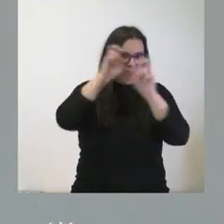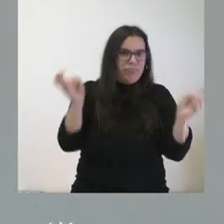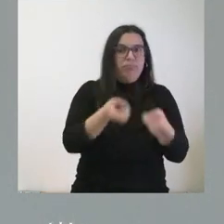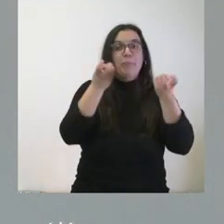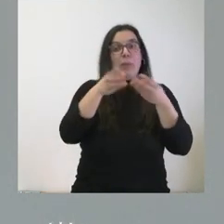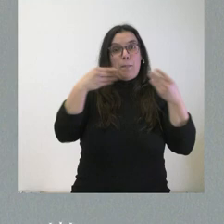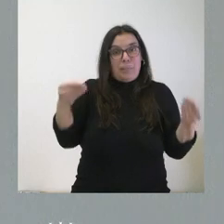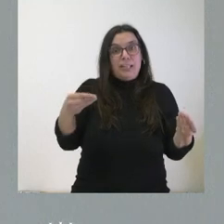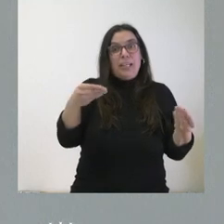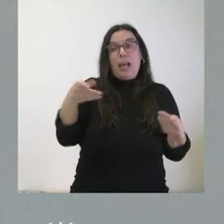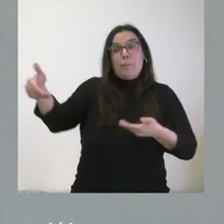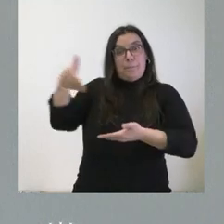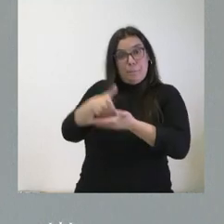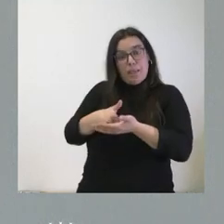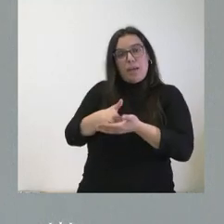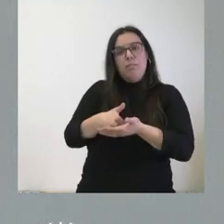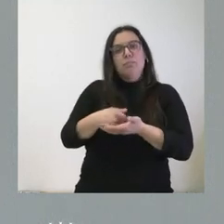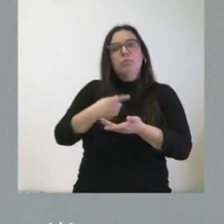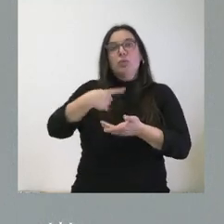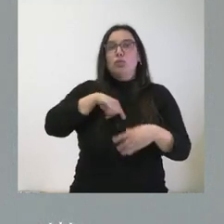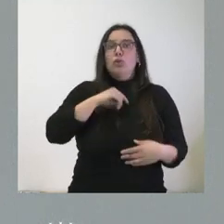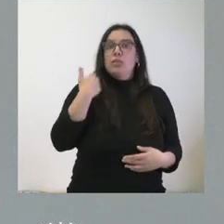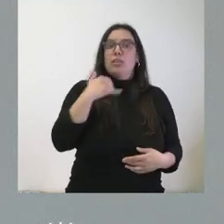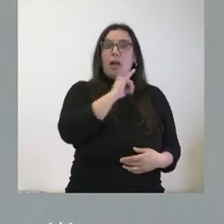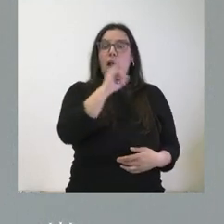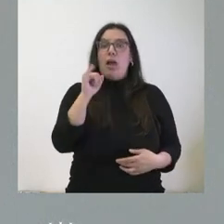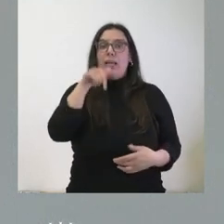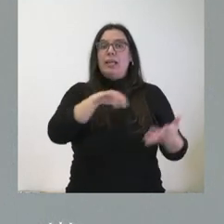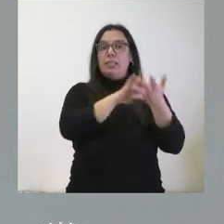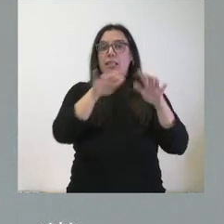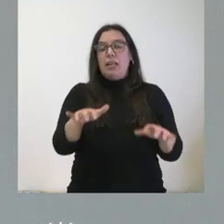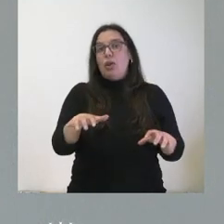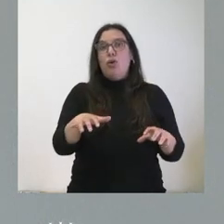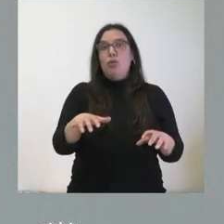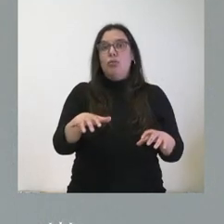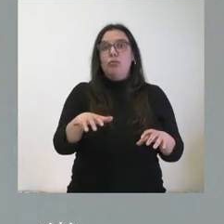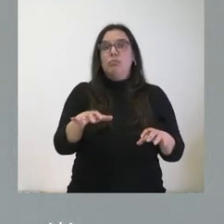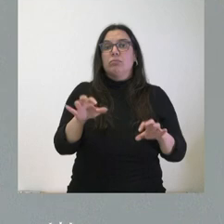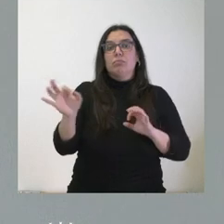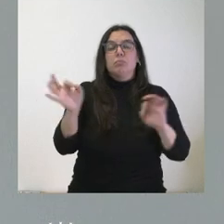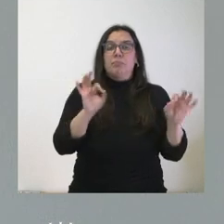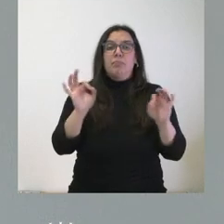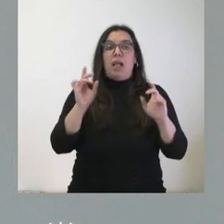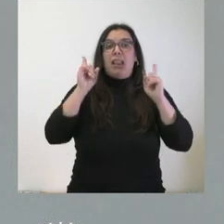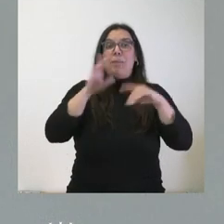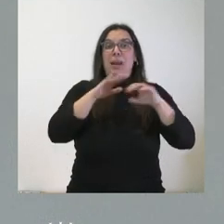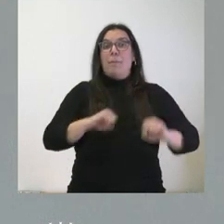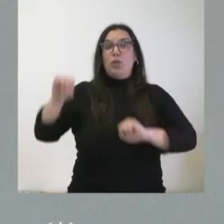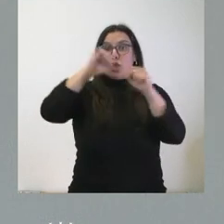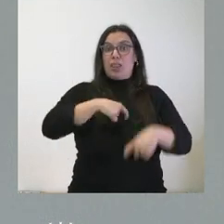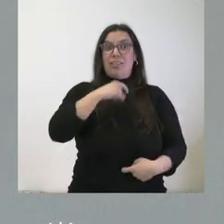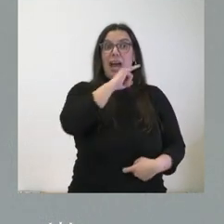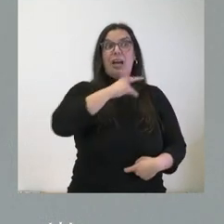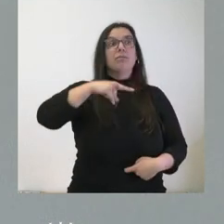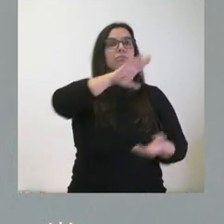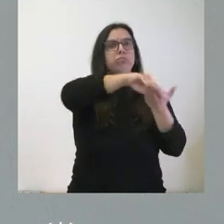que nos ha sido solicitado. Lo disponemos ya en el caso de Castilla y León para finalidades de protección civil y lo